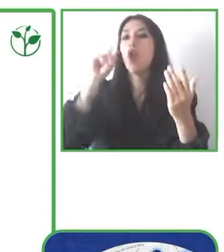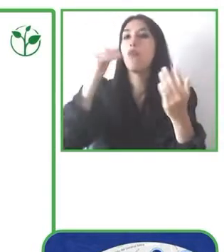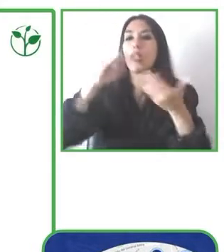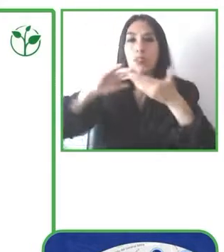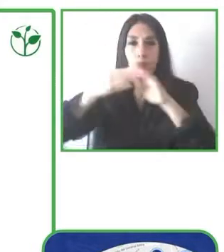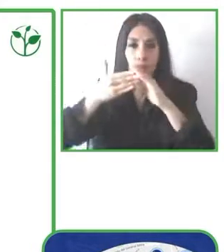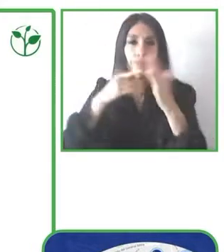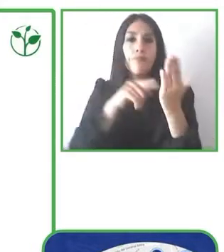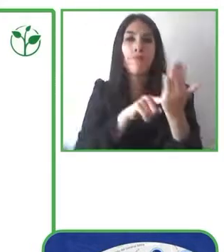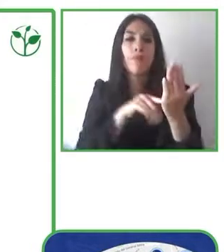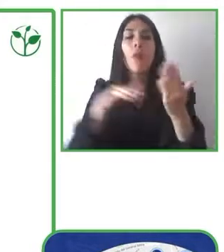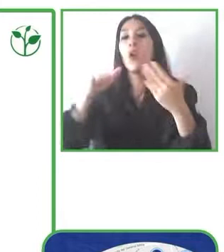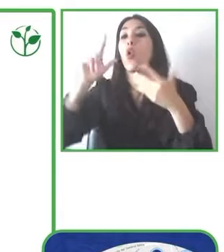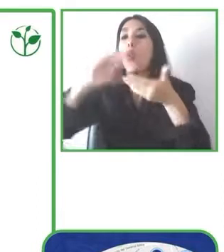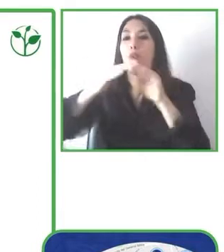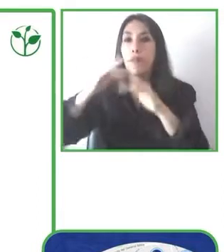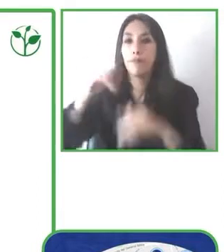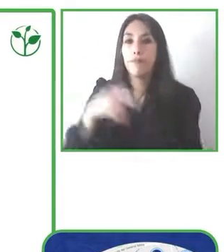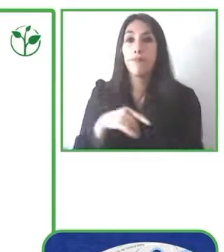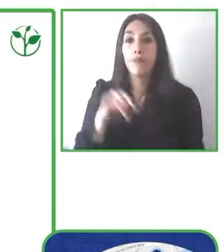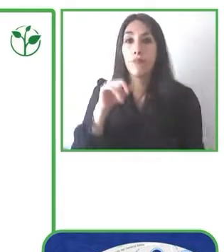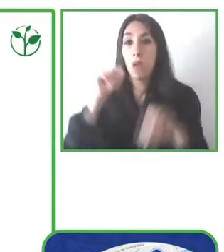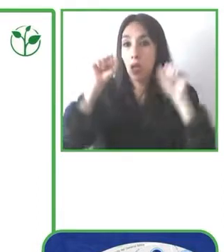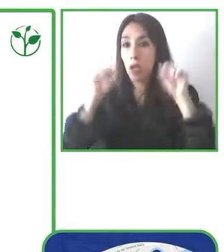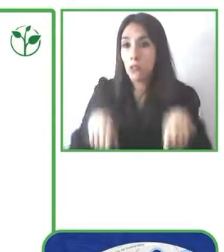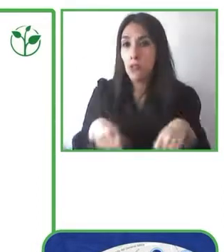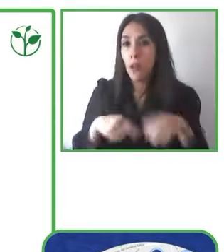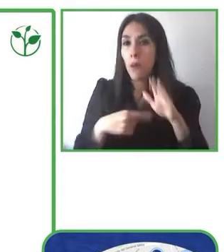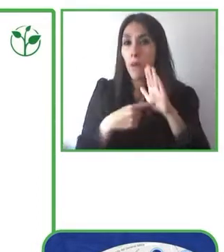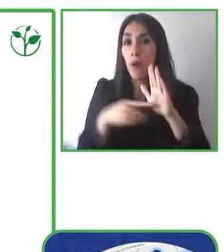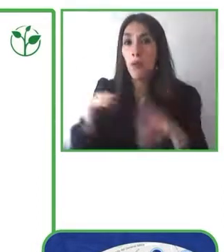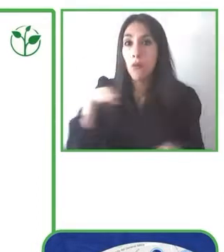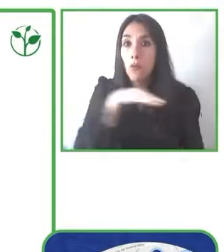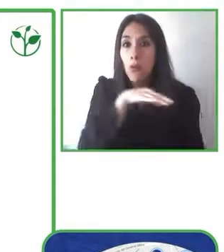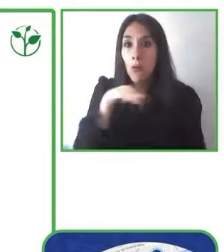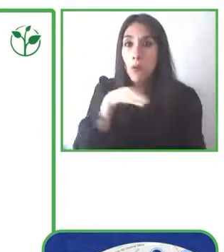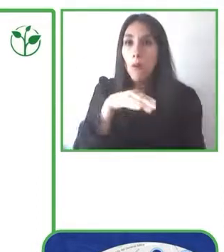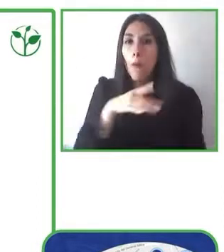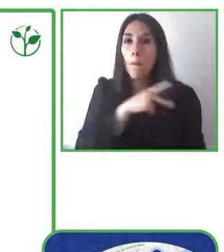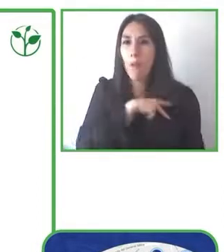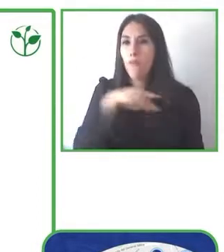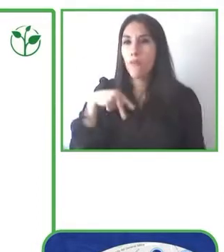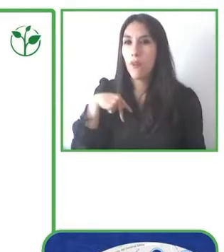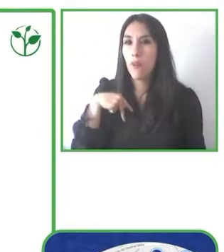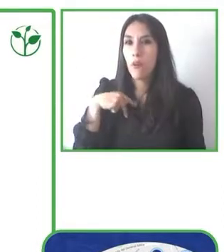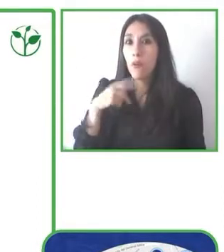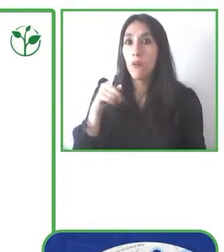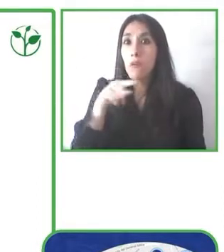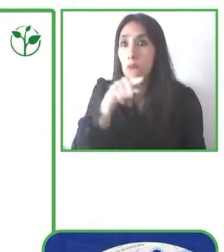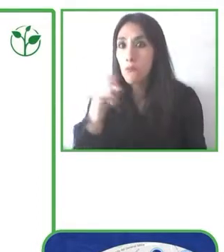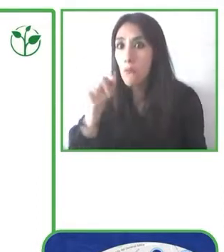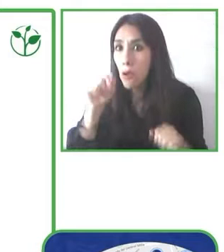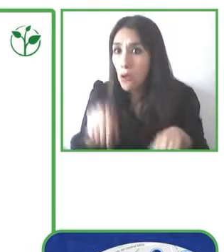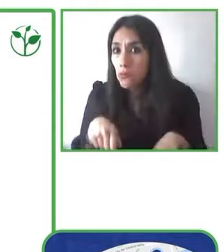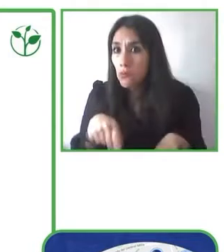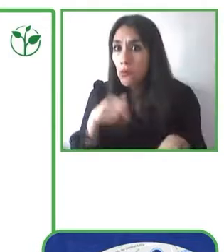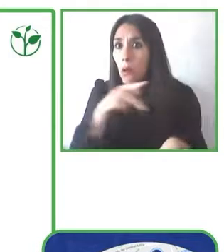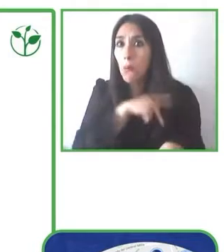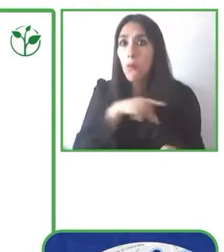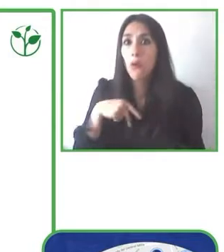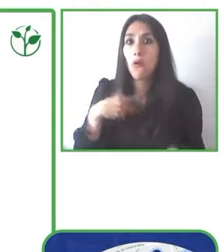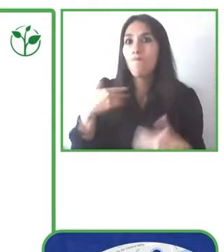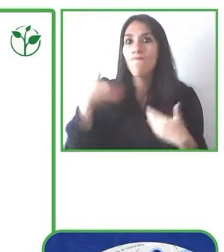través de los parking privados se dice en realidad son públicos off street para aumentar la oferta a las personas de nuestro